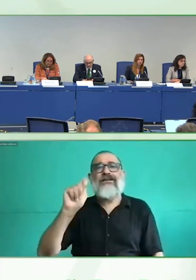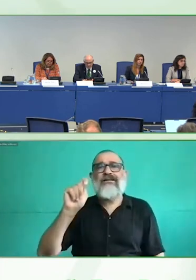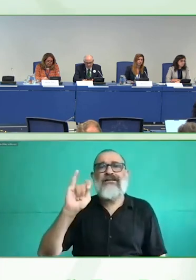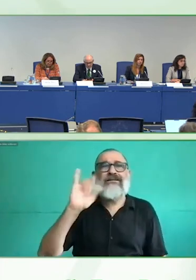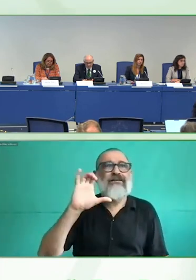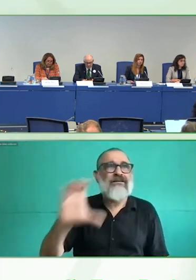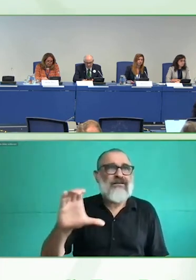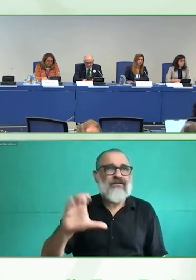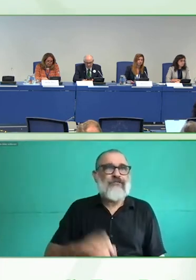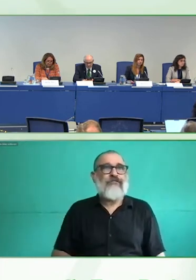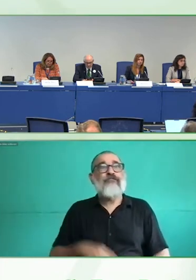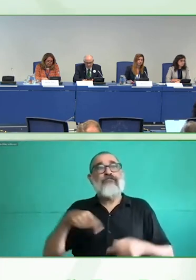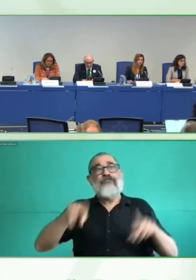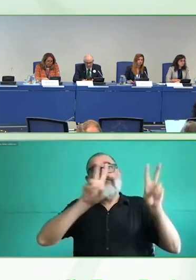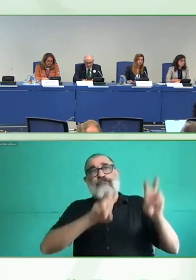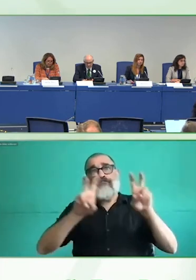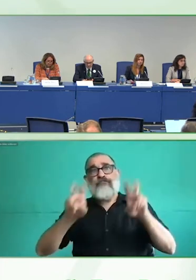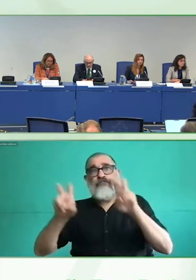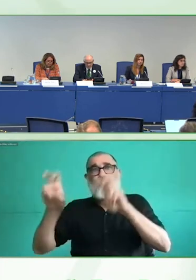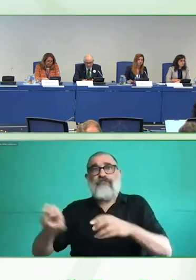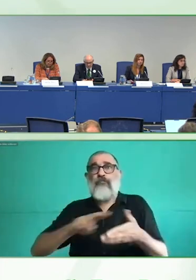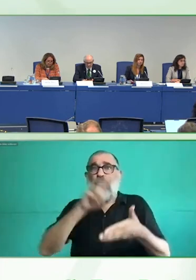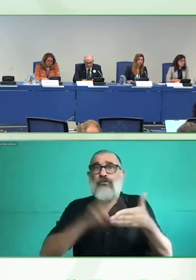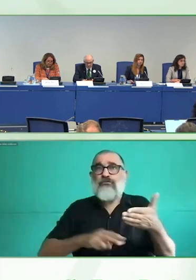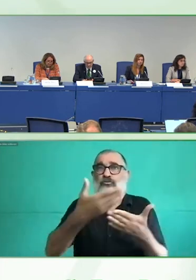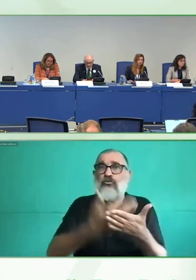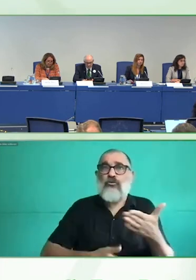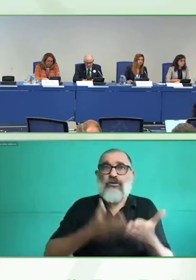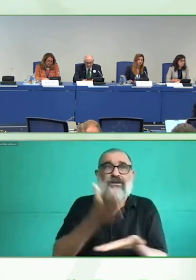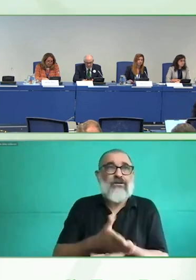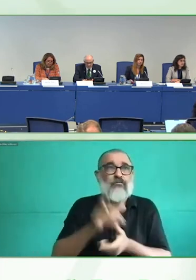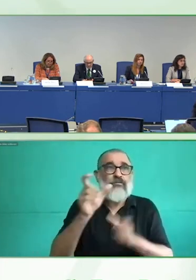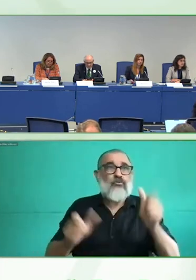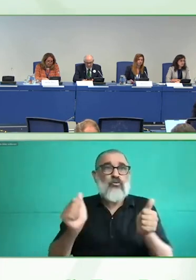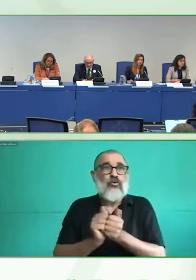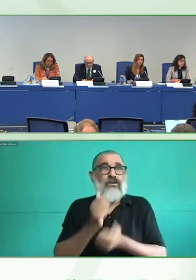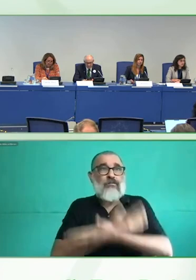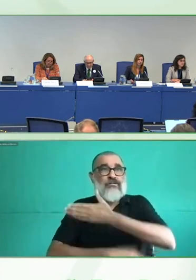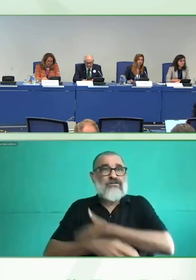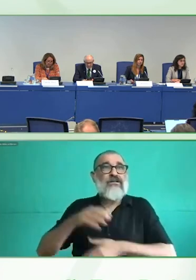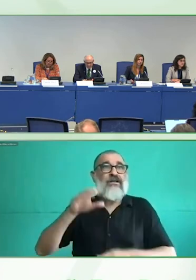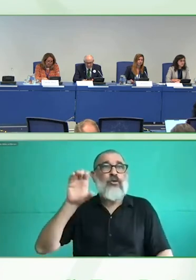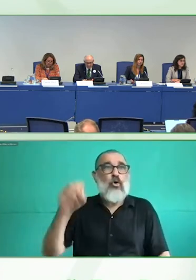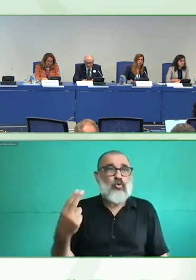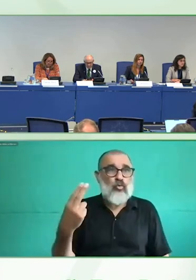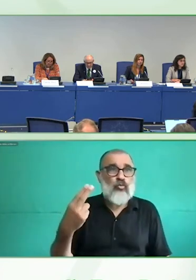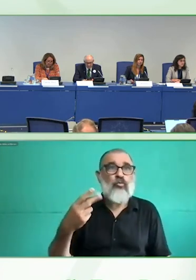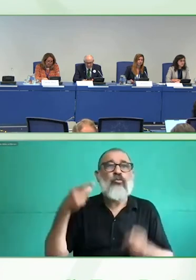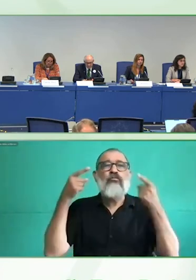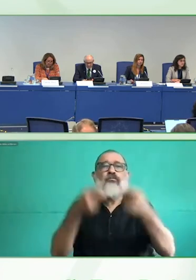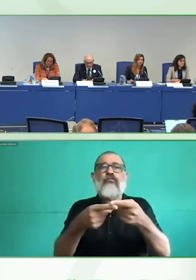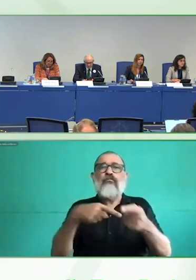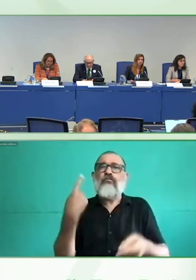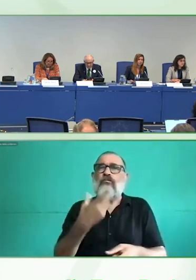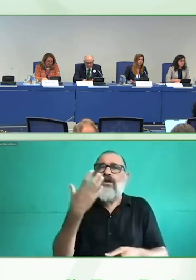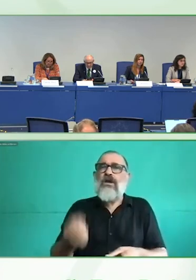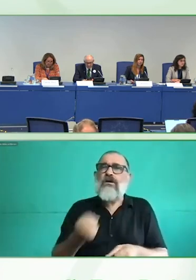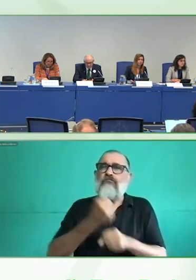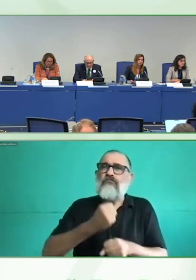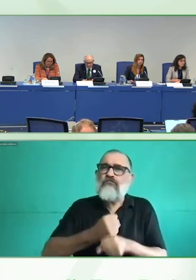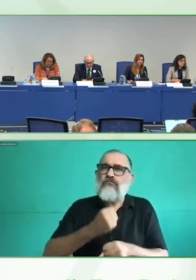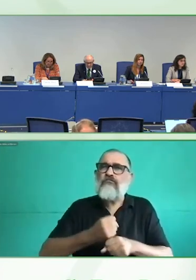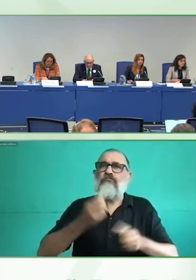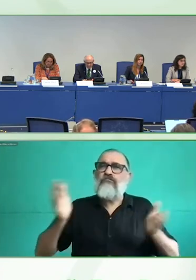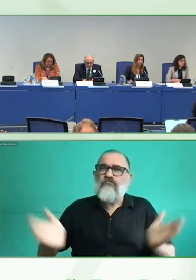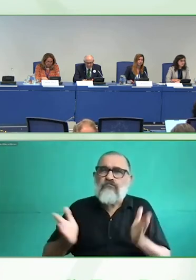sus comunidades, desarrollando sus proyectos de vida de forma plena y manifestando sus opciones, perspectivas e intereses y posiciones políticas con